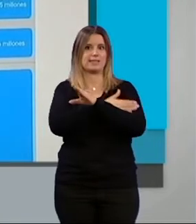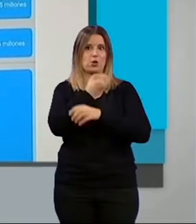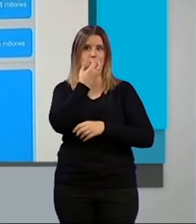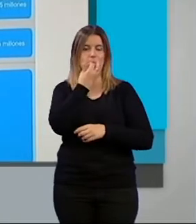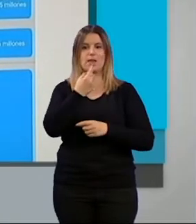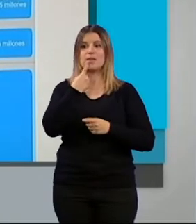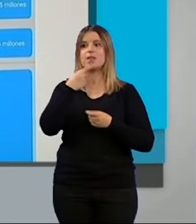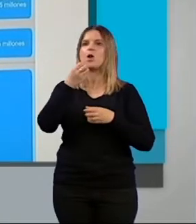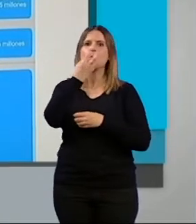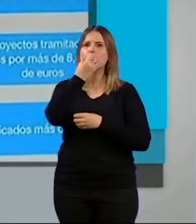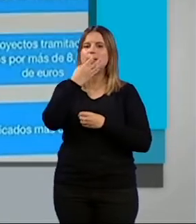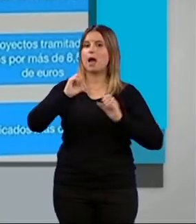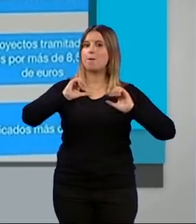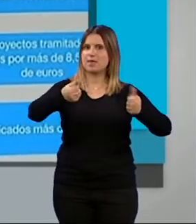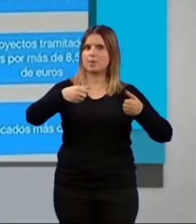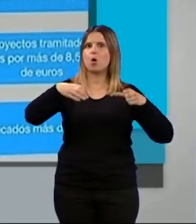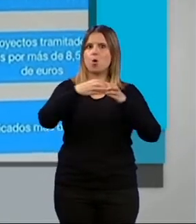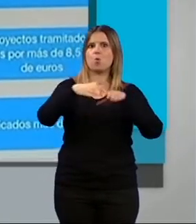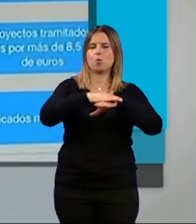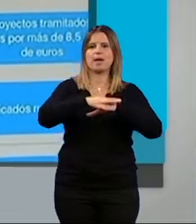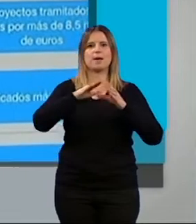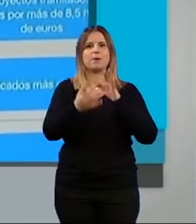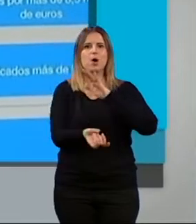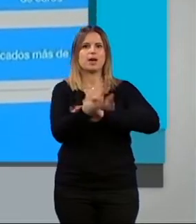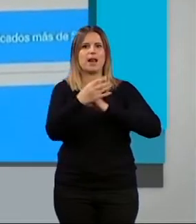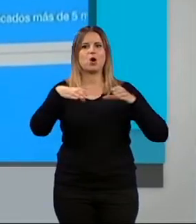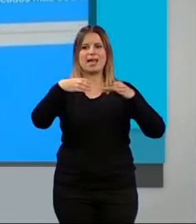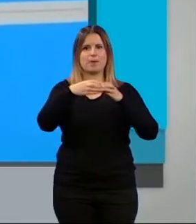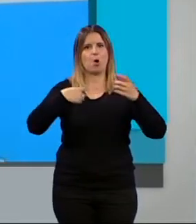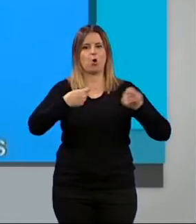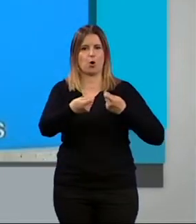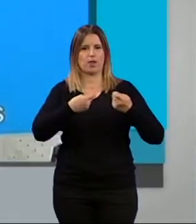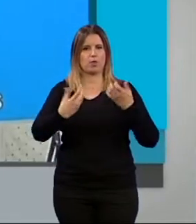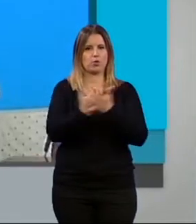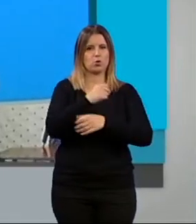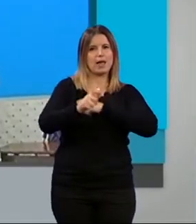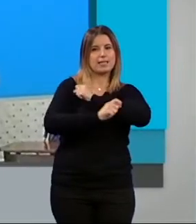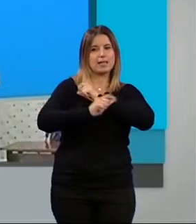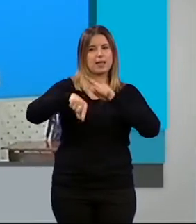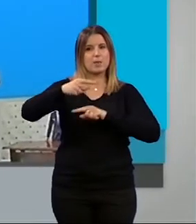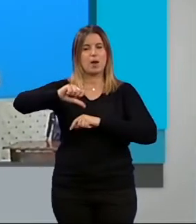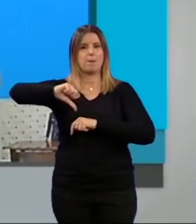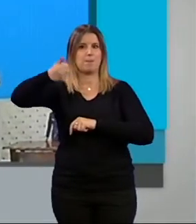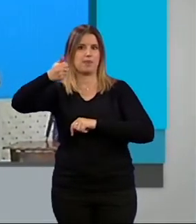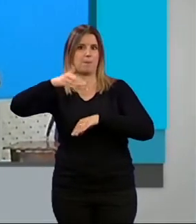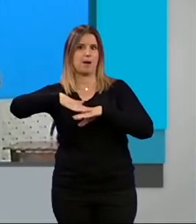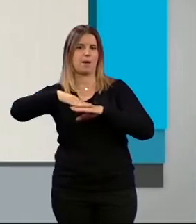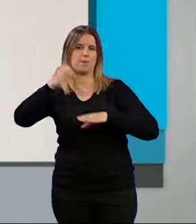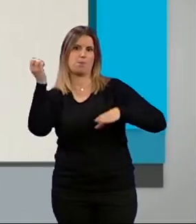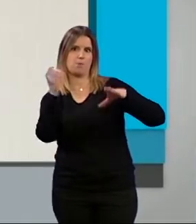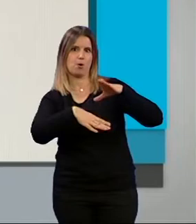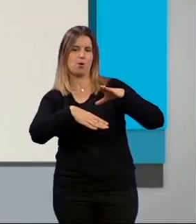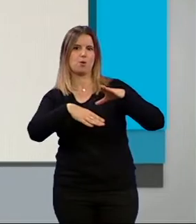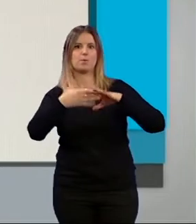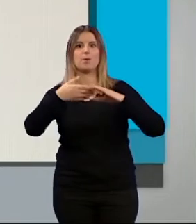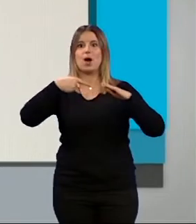comienzo de su mandato crearon un equipo de coordinación y redefinición de toda la estrategia para luego procederse a la aprobación del primer reembolso, la validación de las